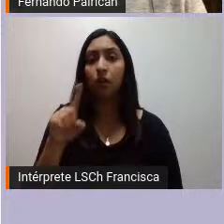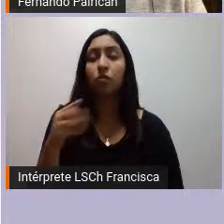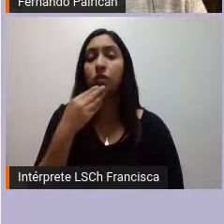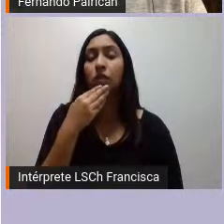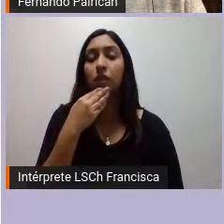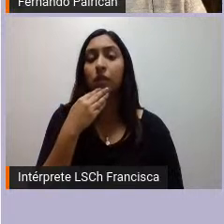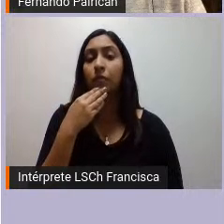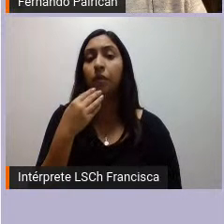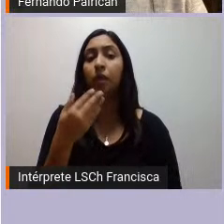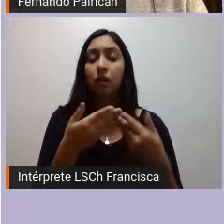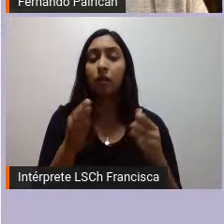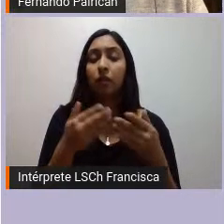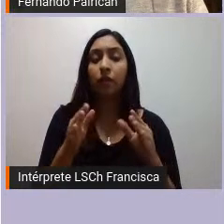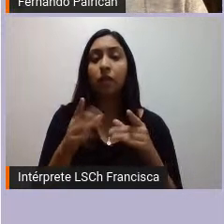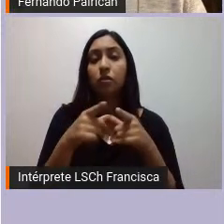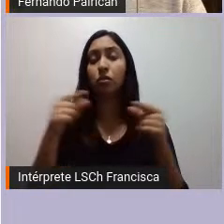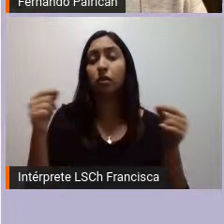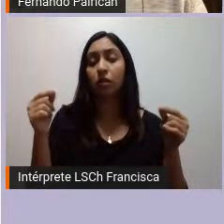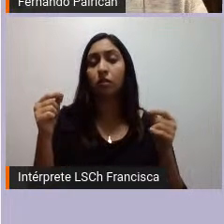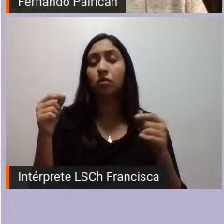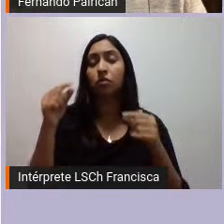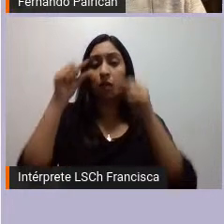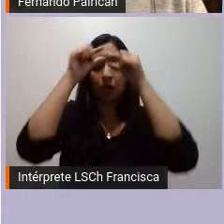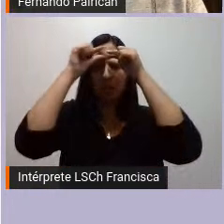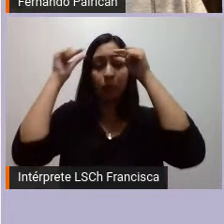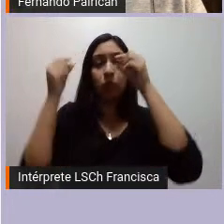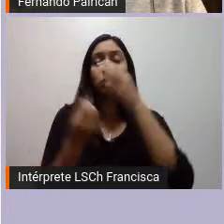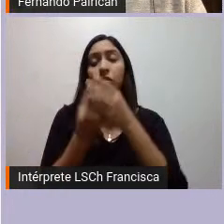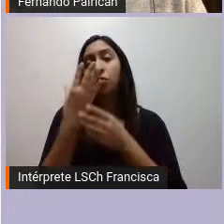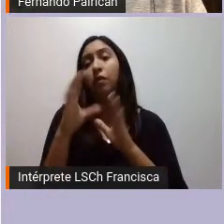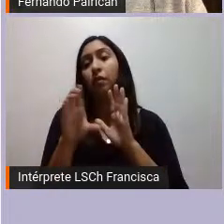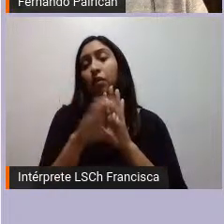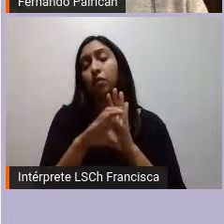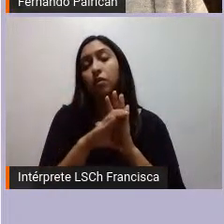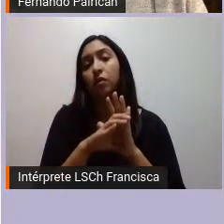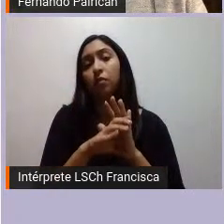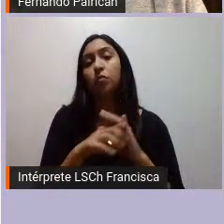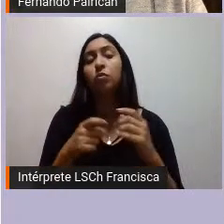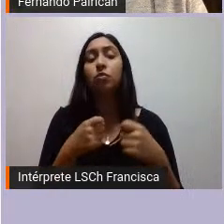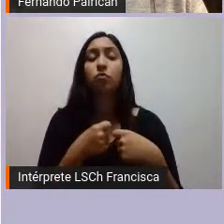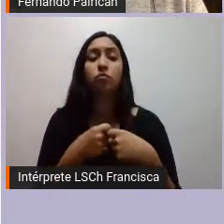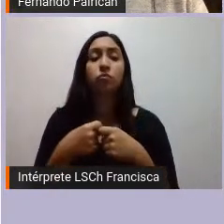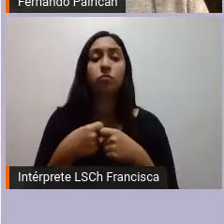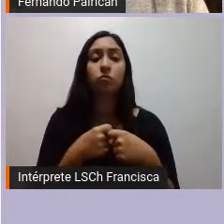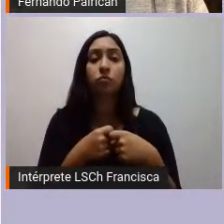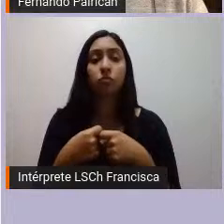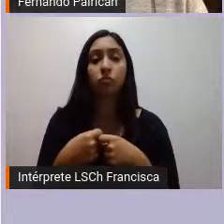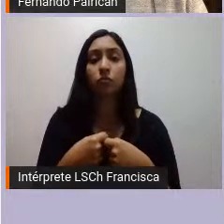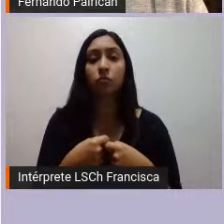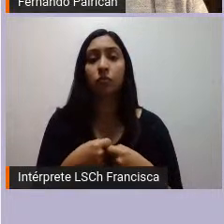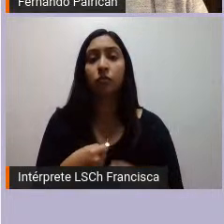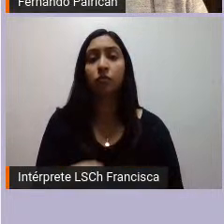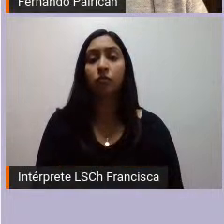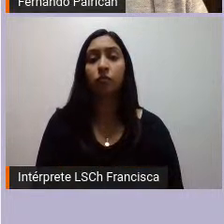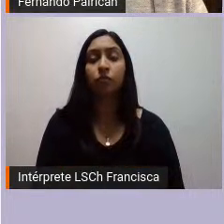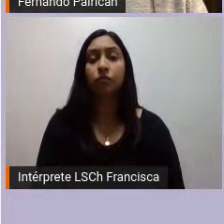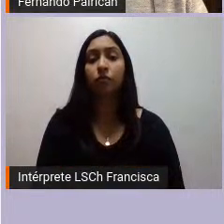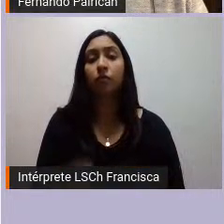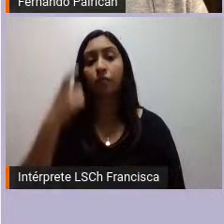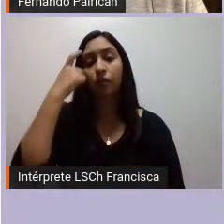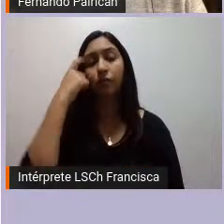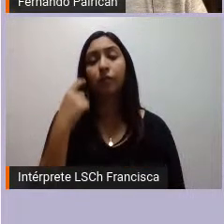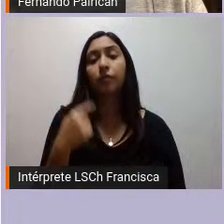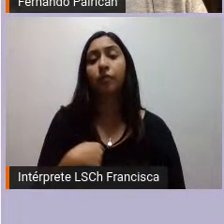una nueva constitución que son parte del debate y las pugnas que hay al interior y creo yo mirar